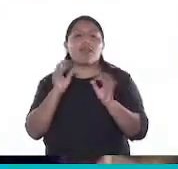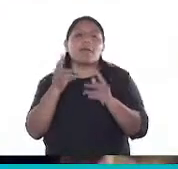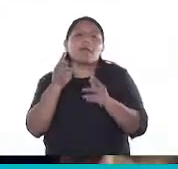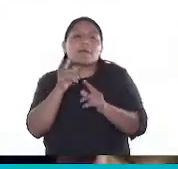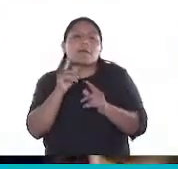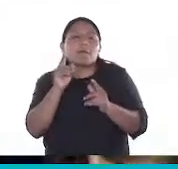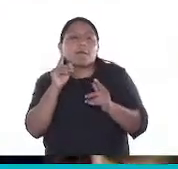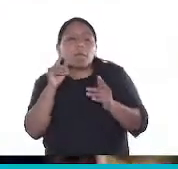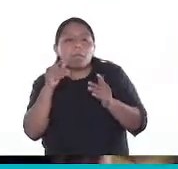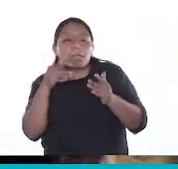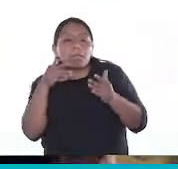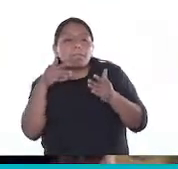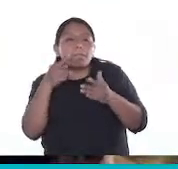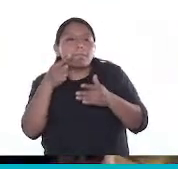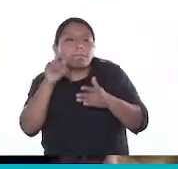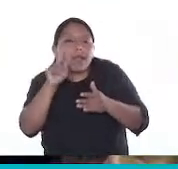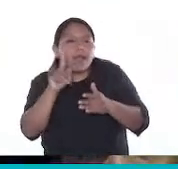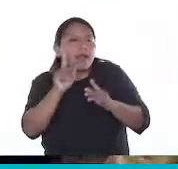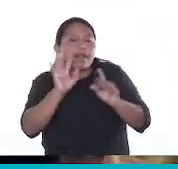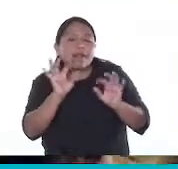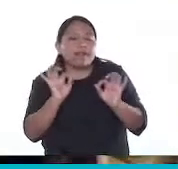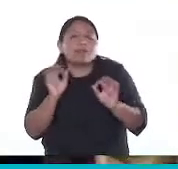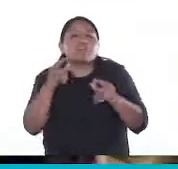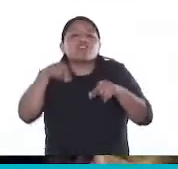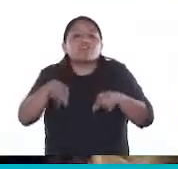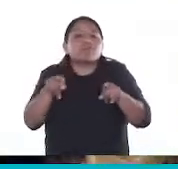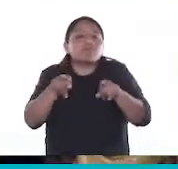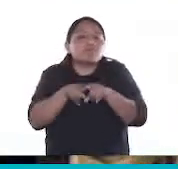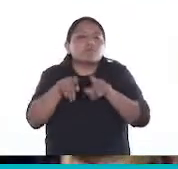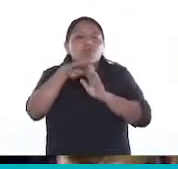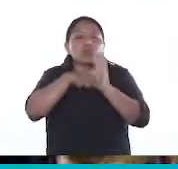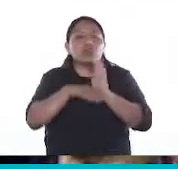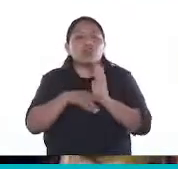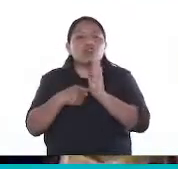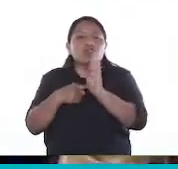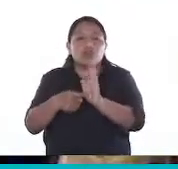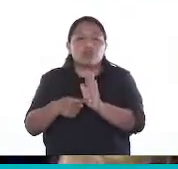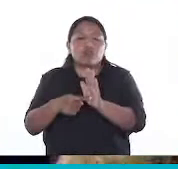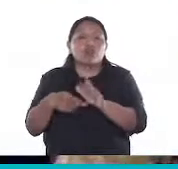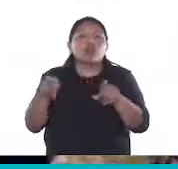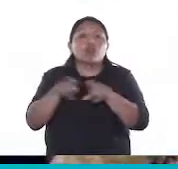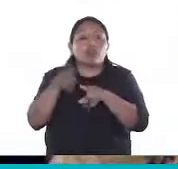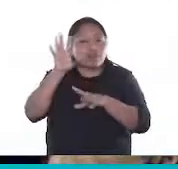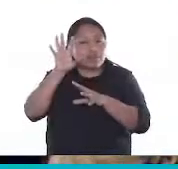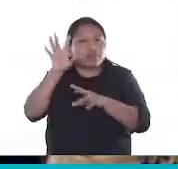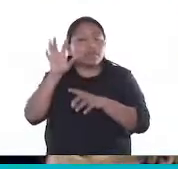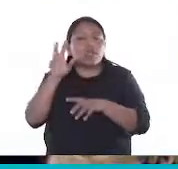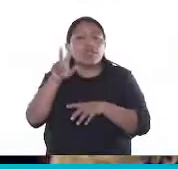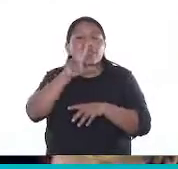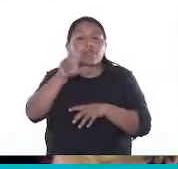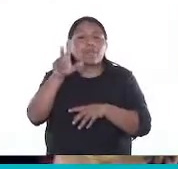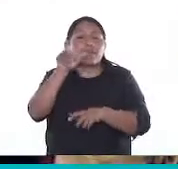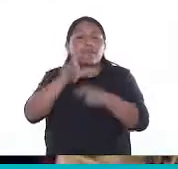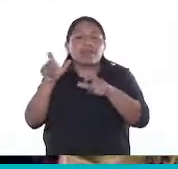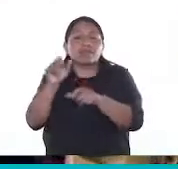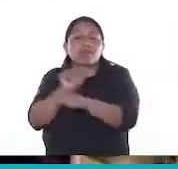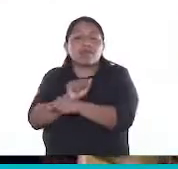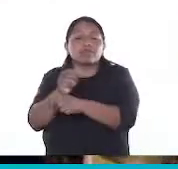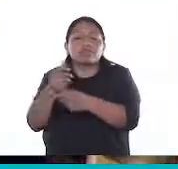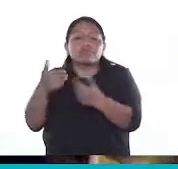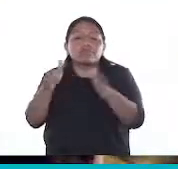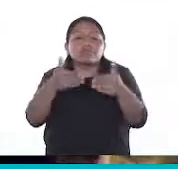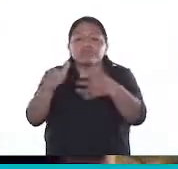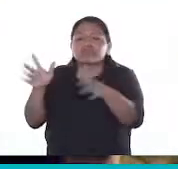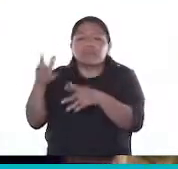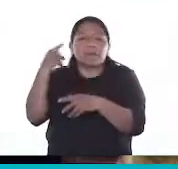pero. Y esto pasó con este protocolo. Y también pasó cuando liberaron a los 3.000 presos. Miraron para otro lado.